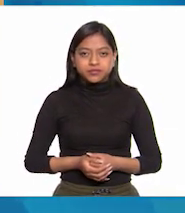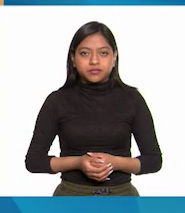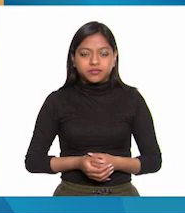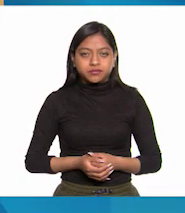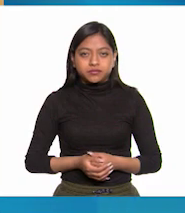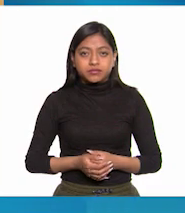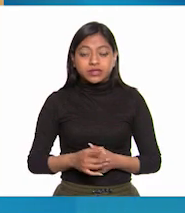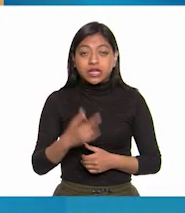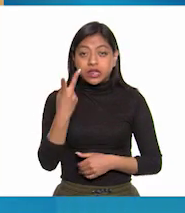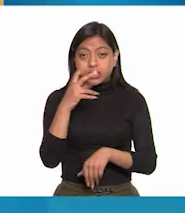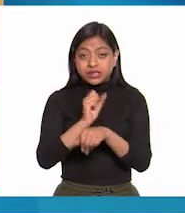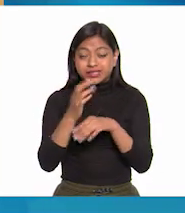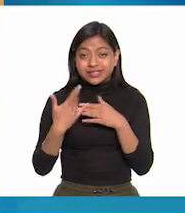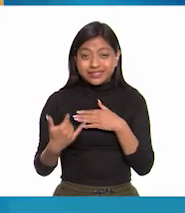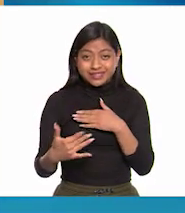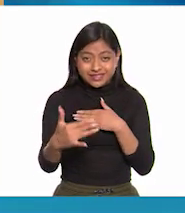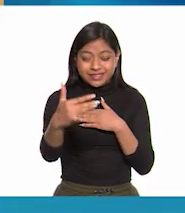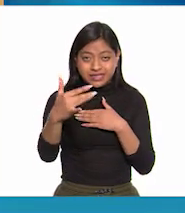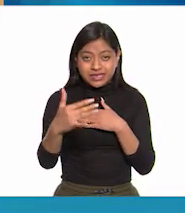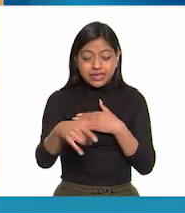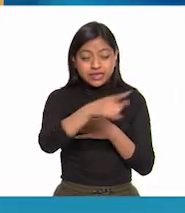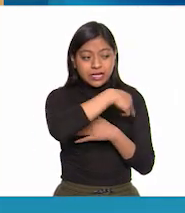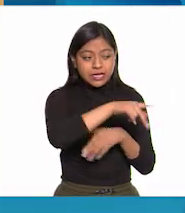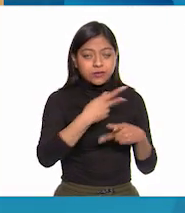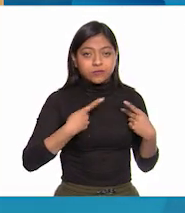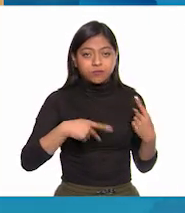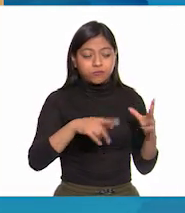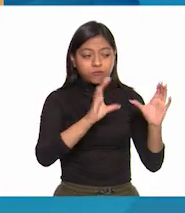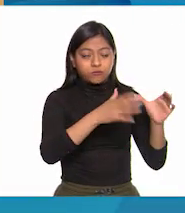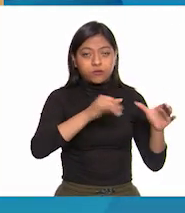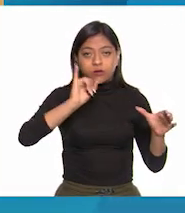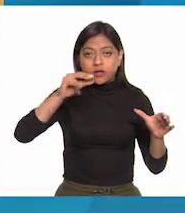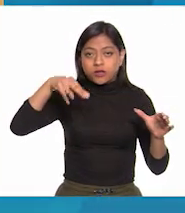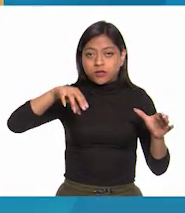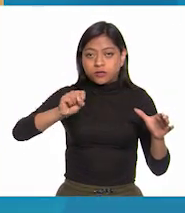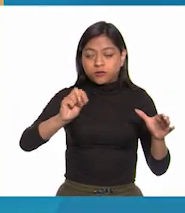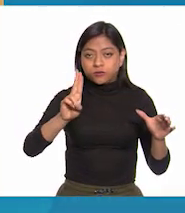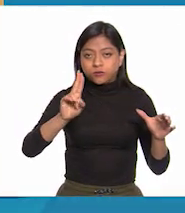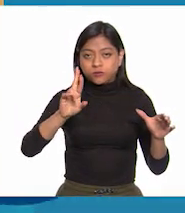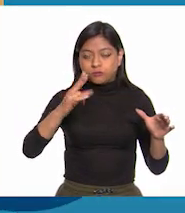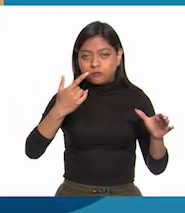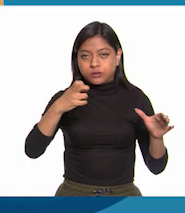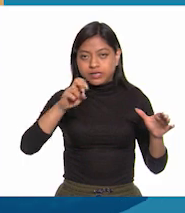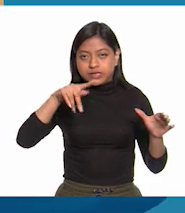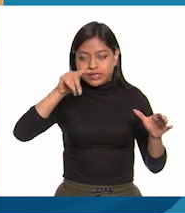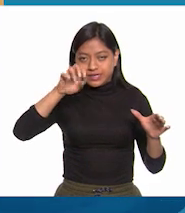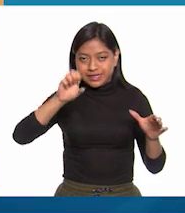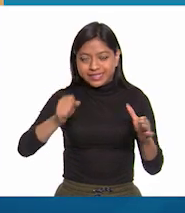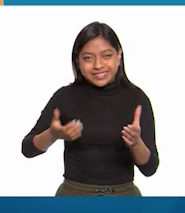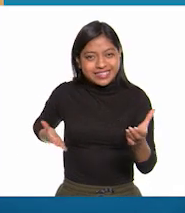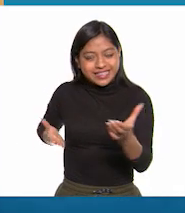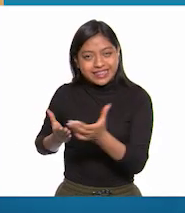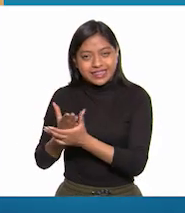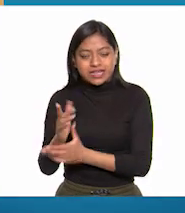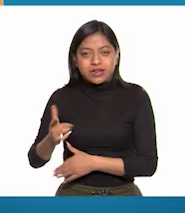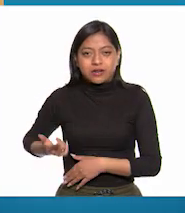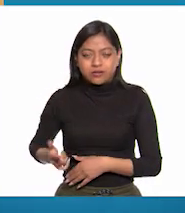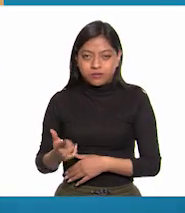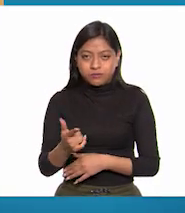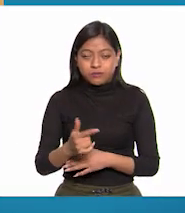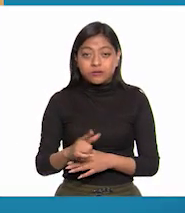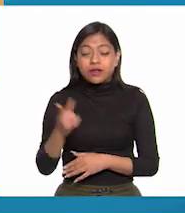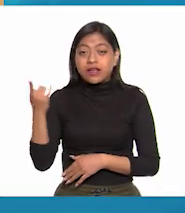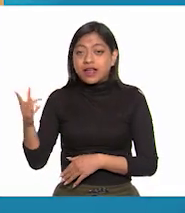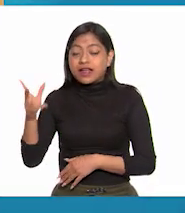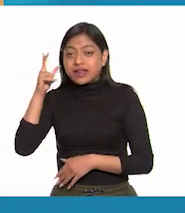Dos semanas más tarde, los insurgentes entraban a la rica ciudad de Guanajuato. Hidalgo pidió al intendente